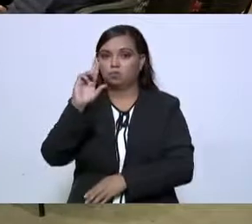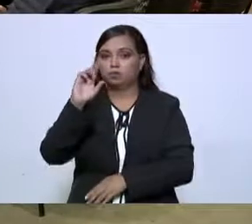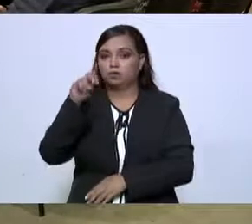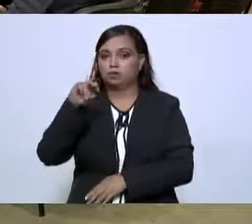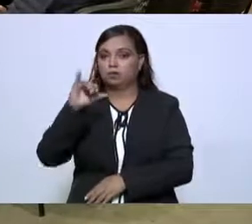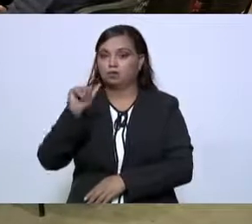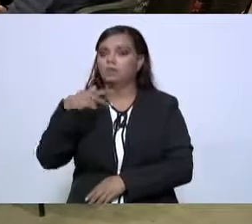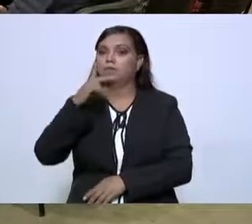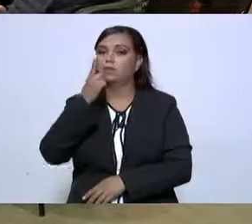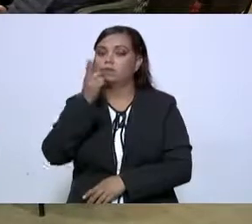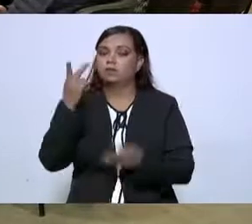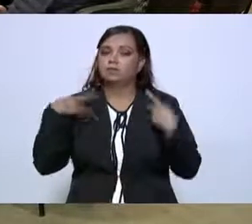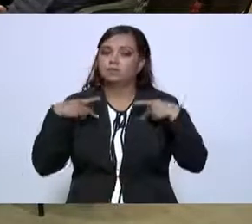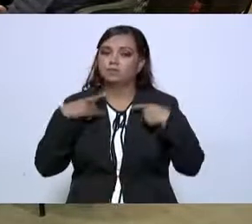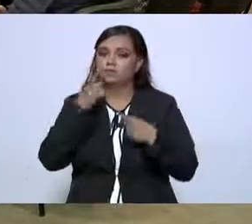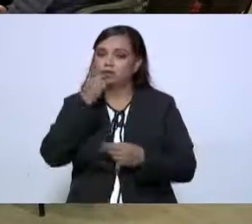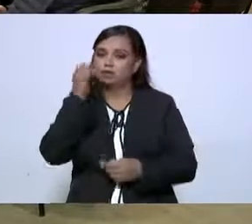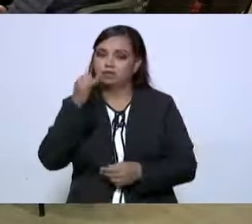eso,